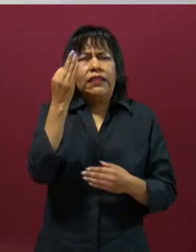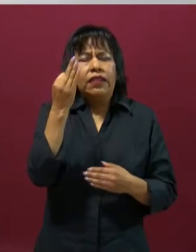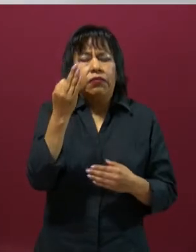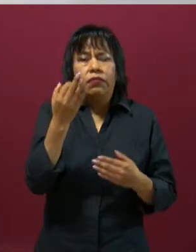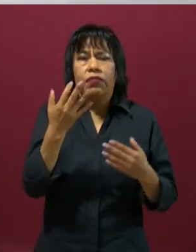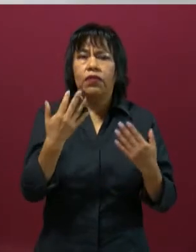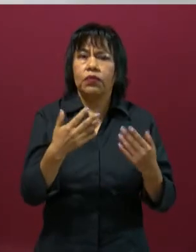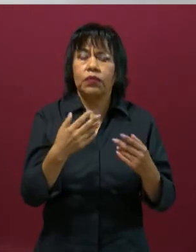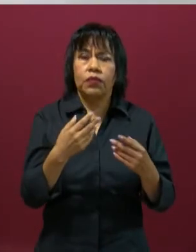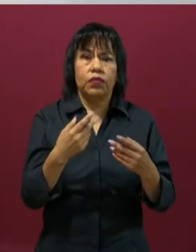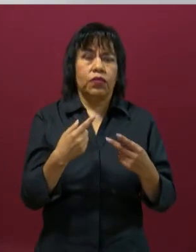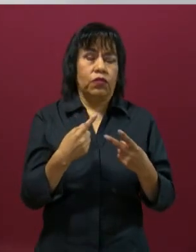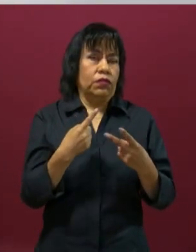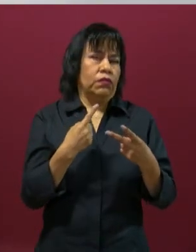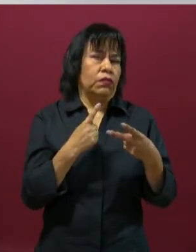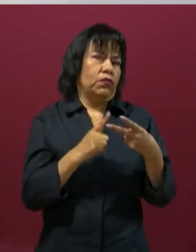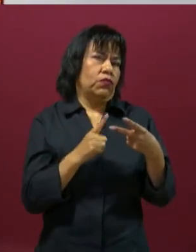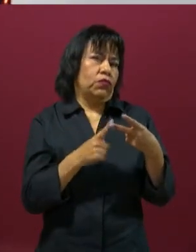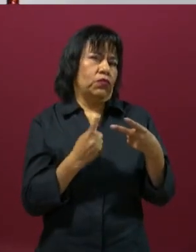Dos,